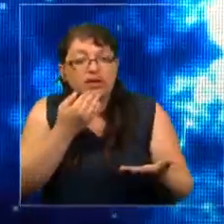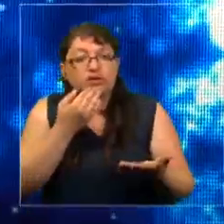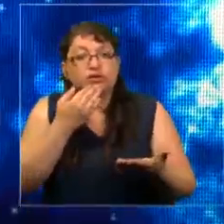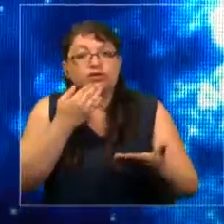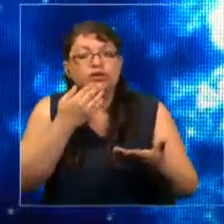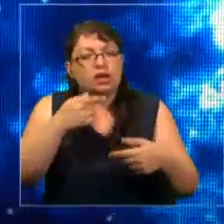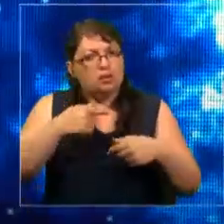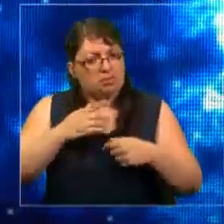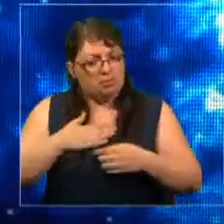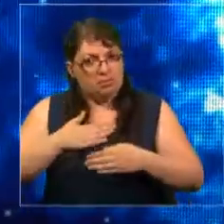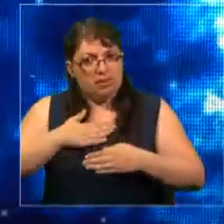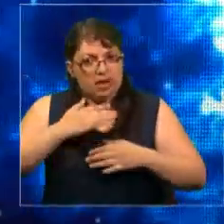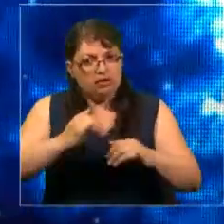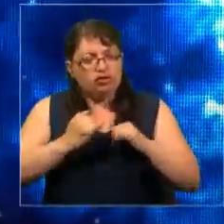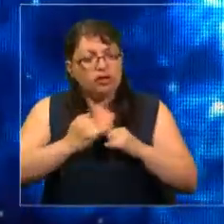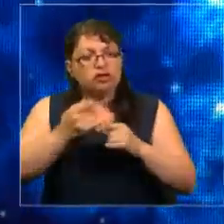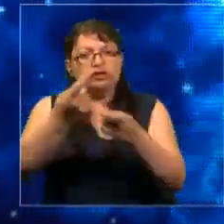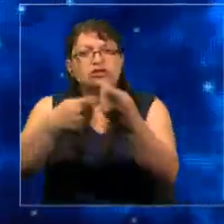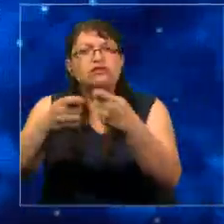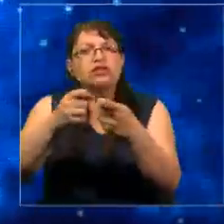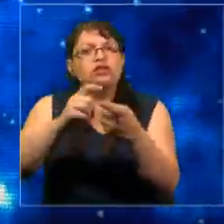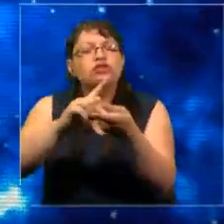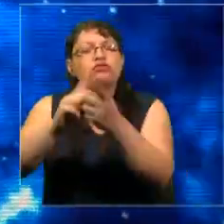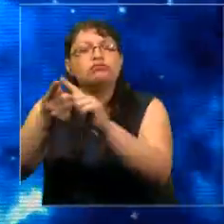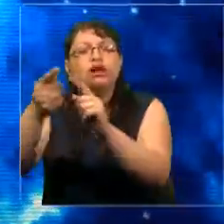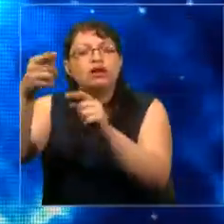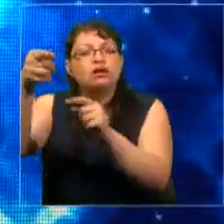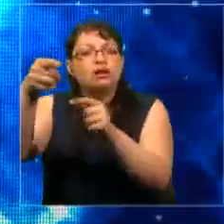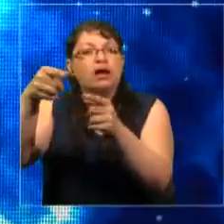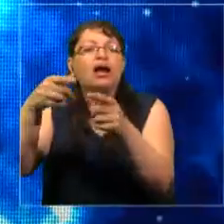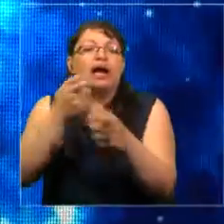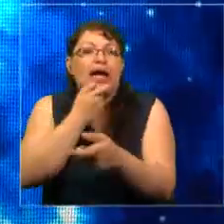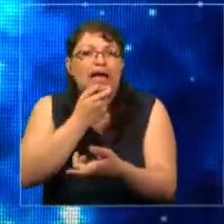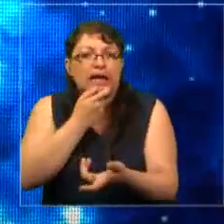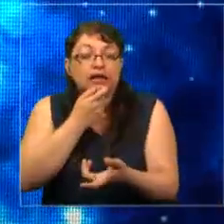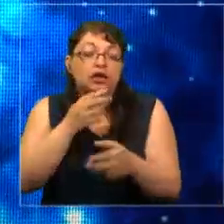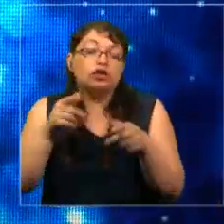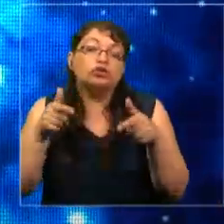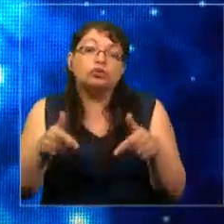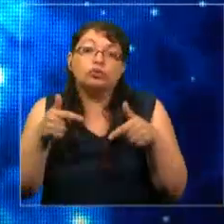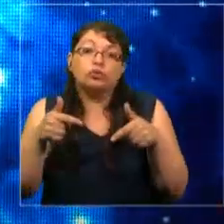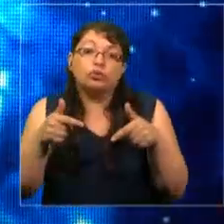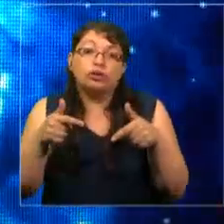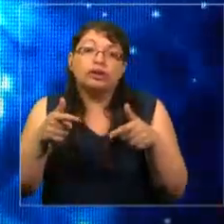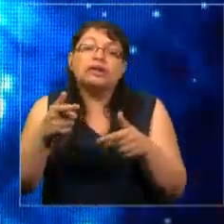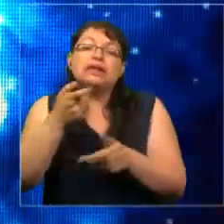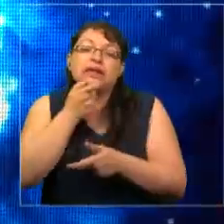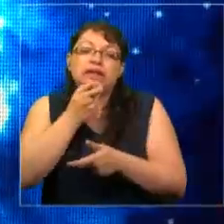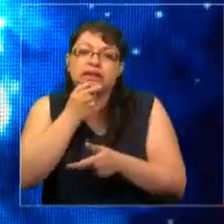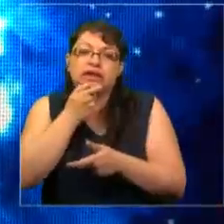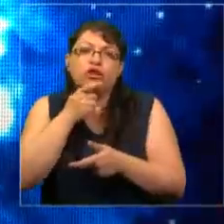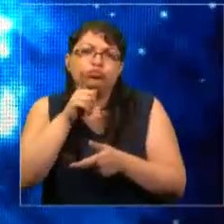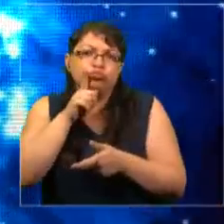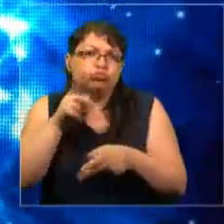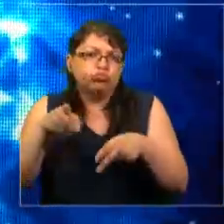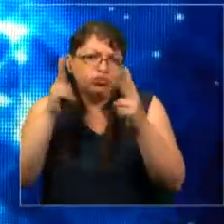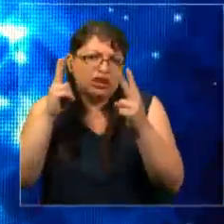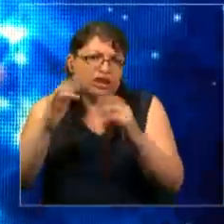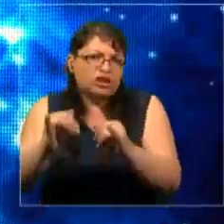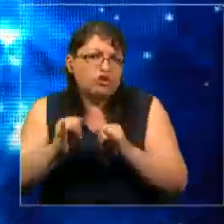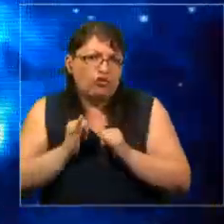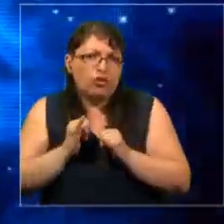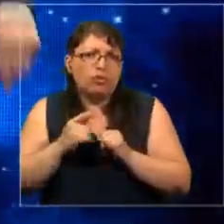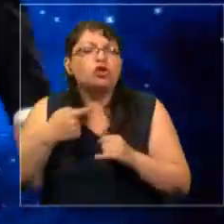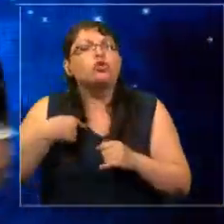al Reino Unido. Pero por suerte, nosotros, el Reino Unido, es un país con derechos de datos. Entonces, si así es que pudimos